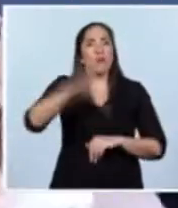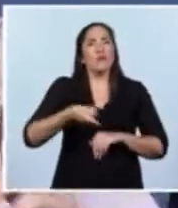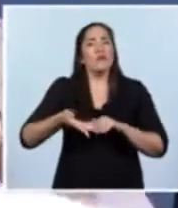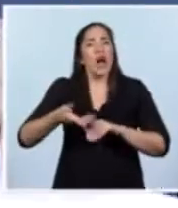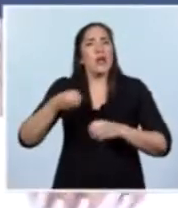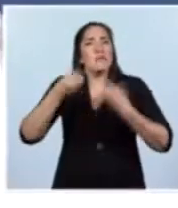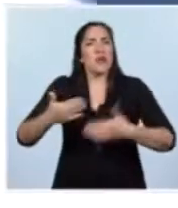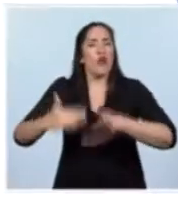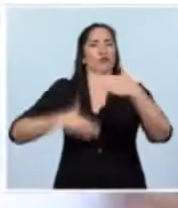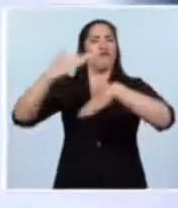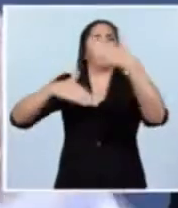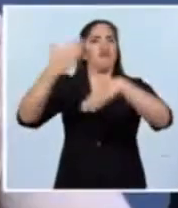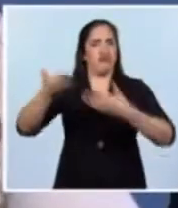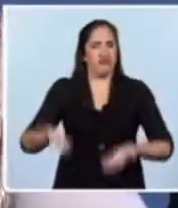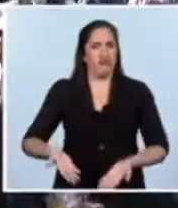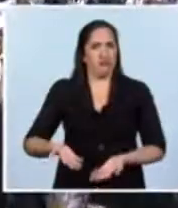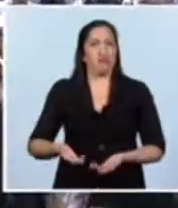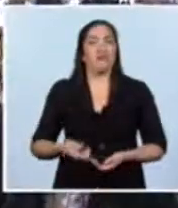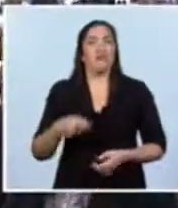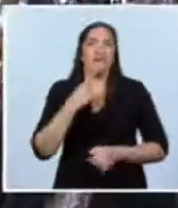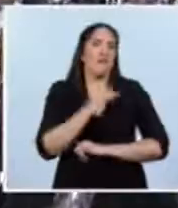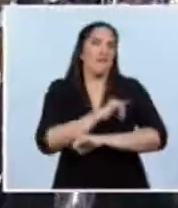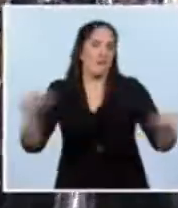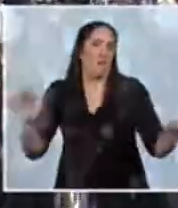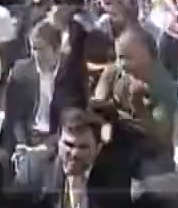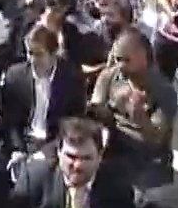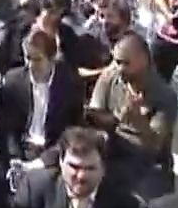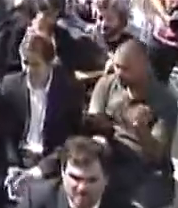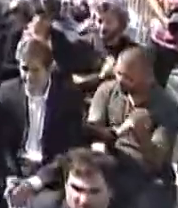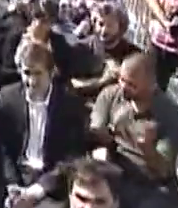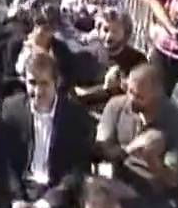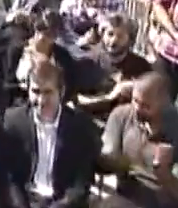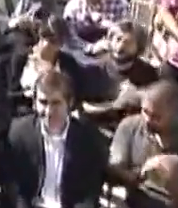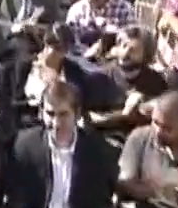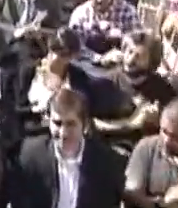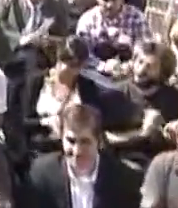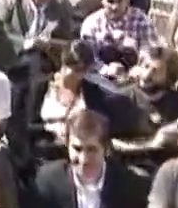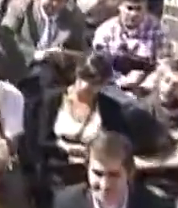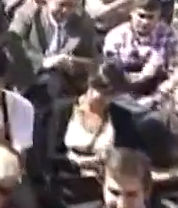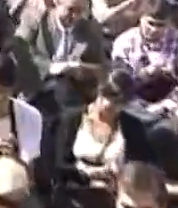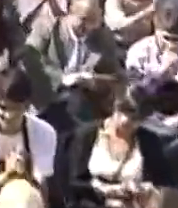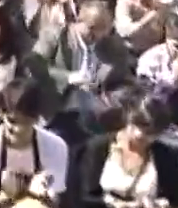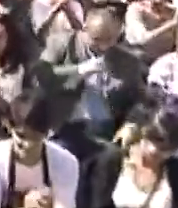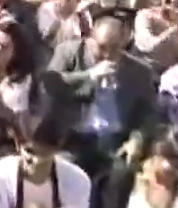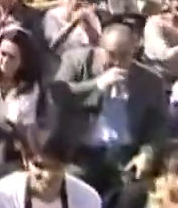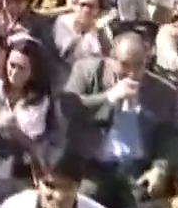buena noticia para todos los argentinos. Para todos los argentinos.